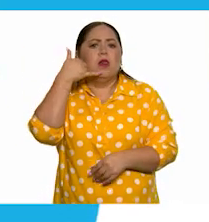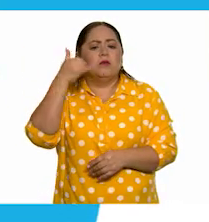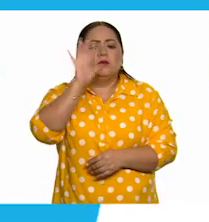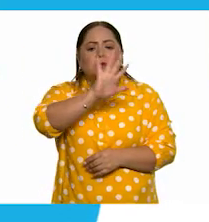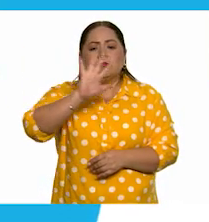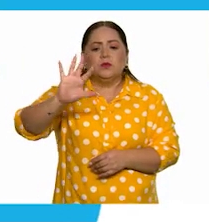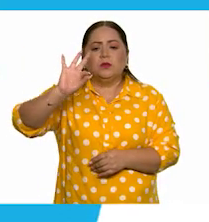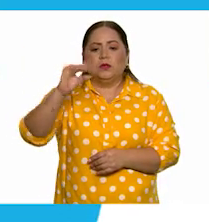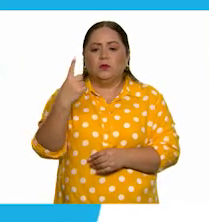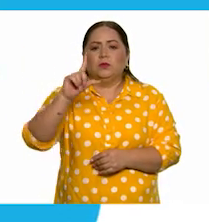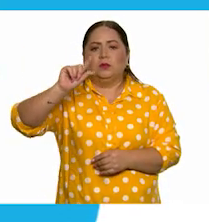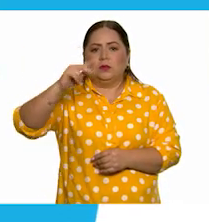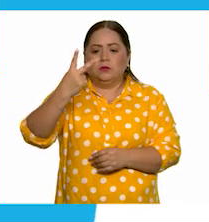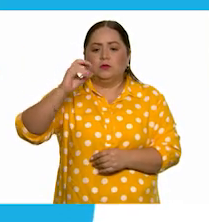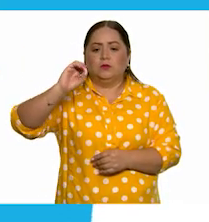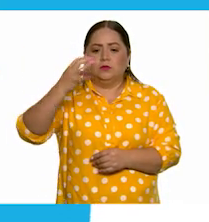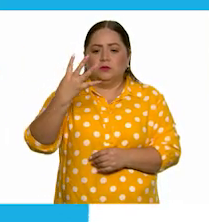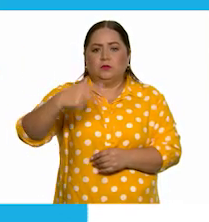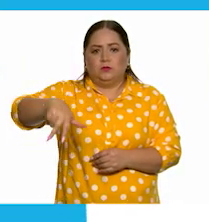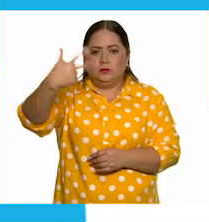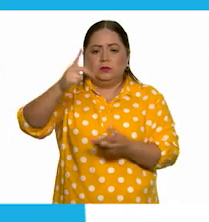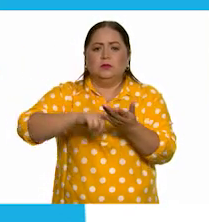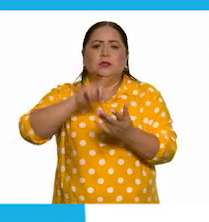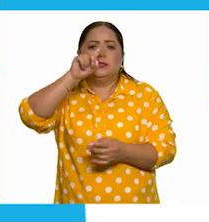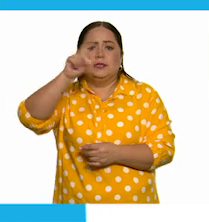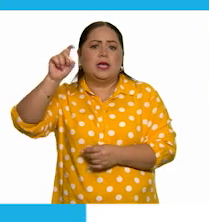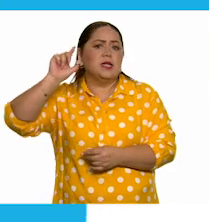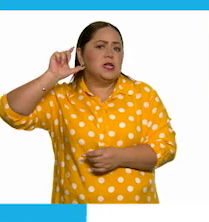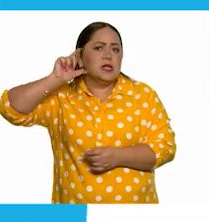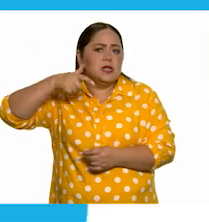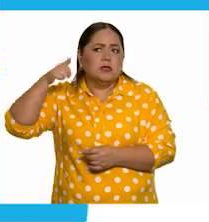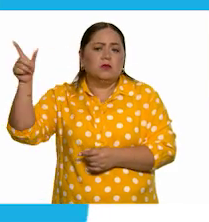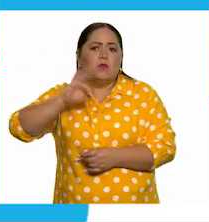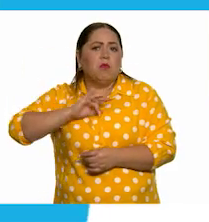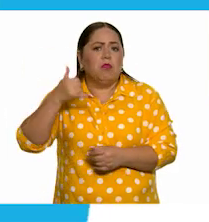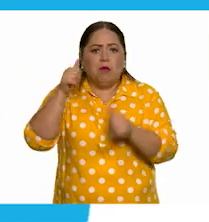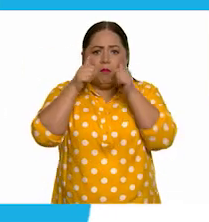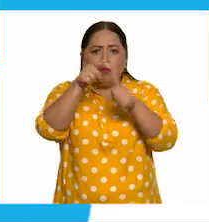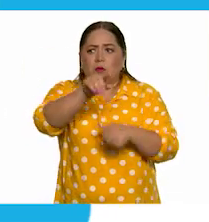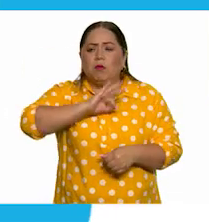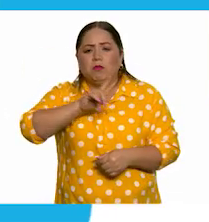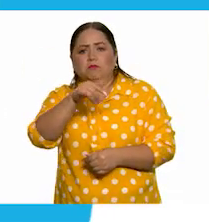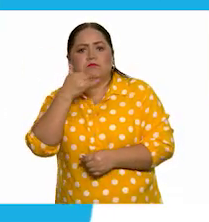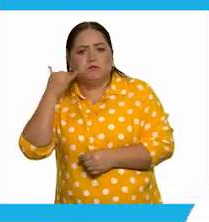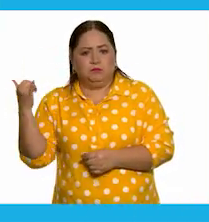5541-720413 con 100 líneas.